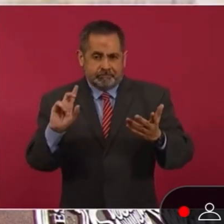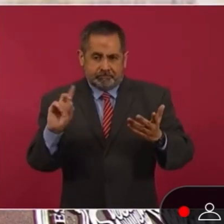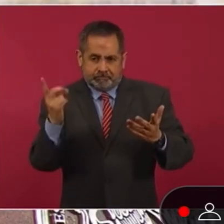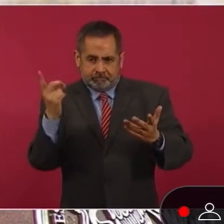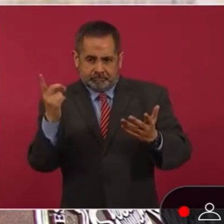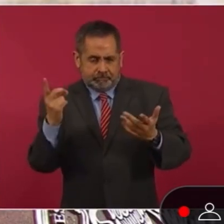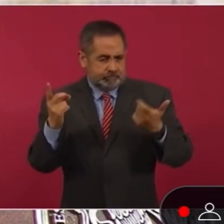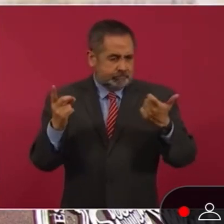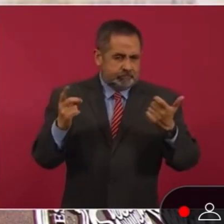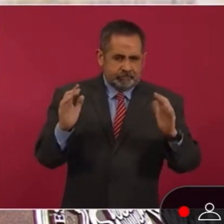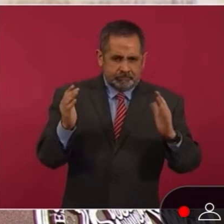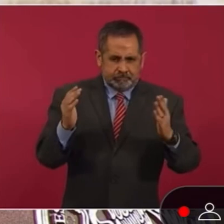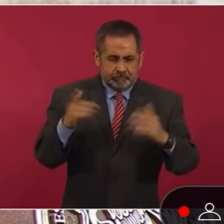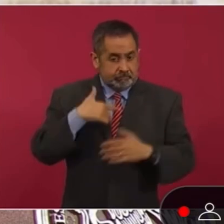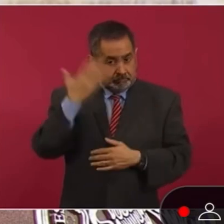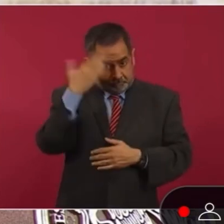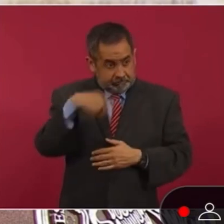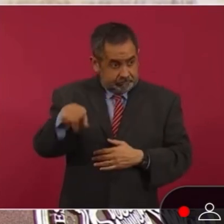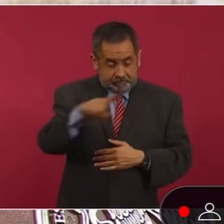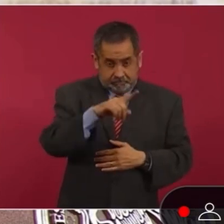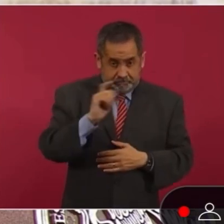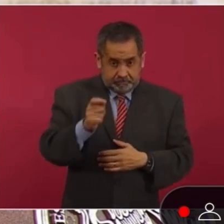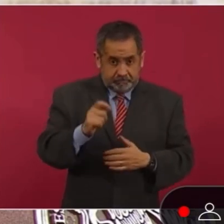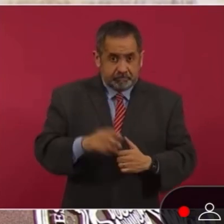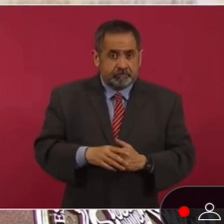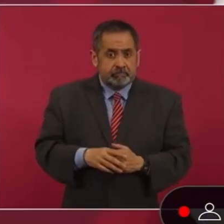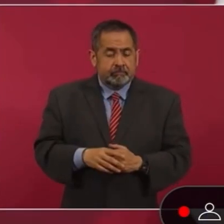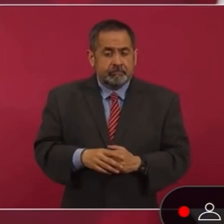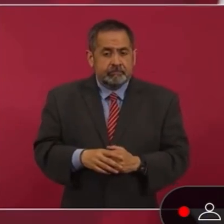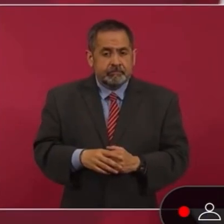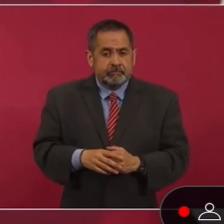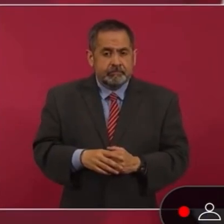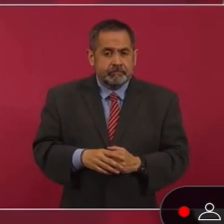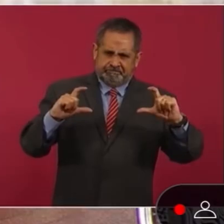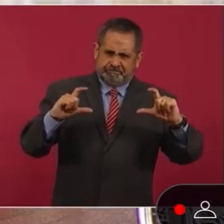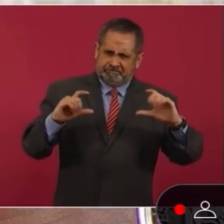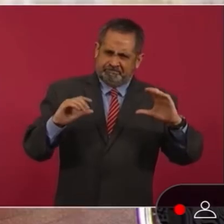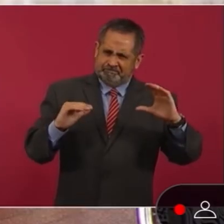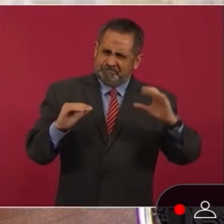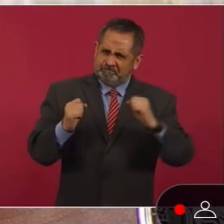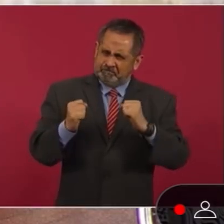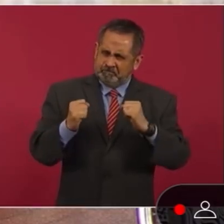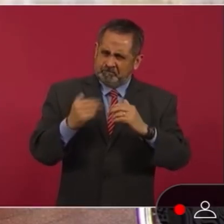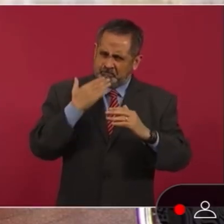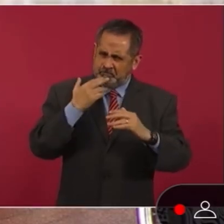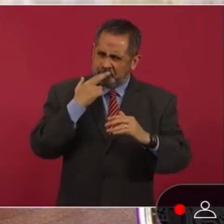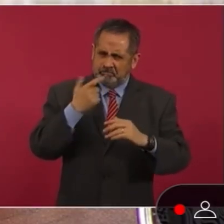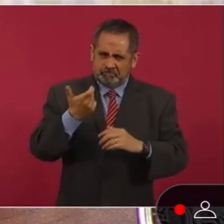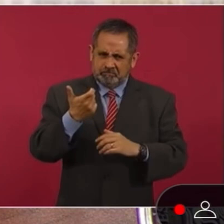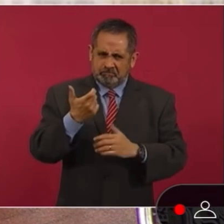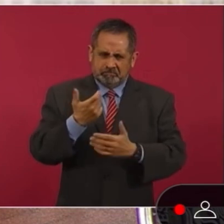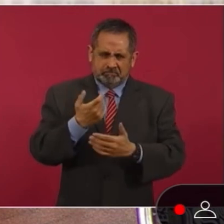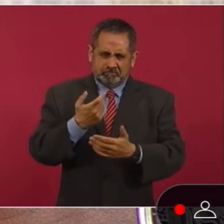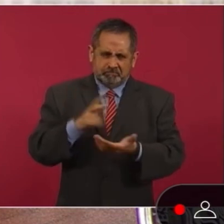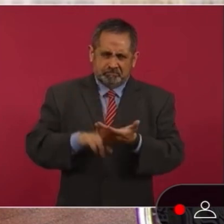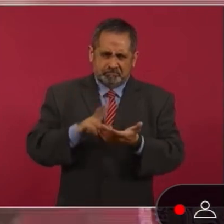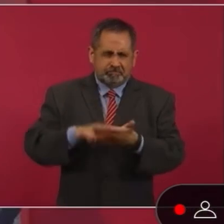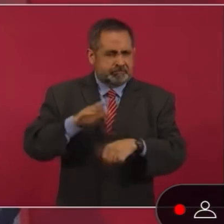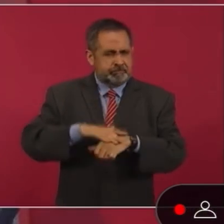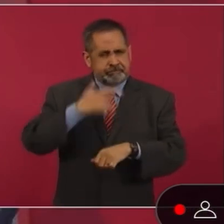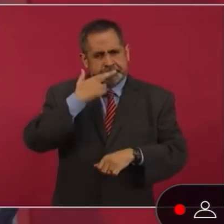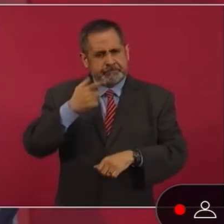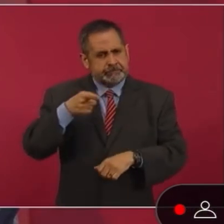Saben ustedes que nuestra